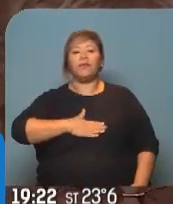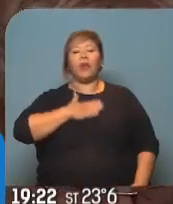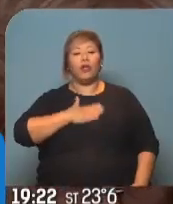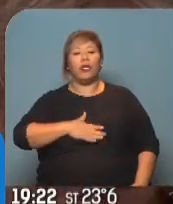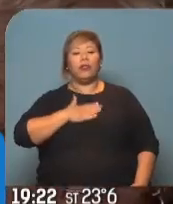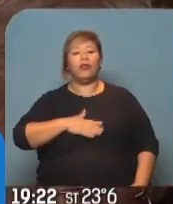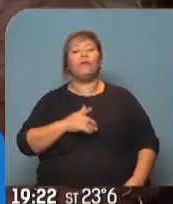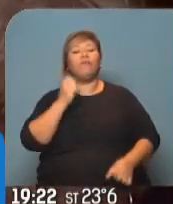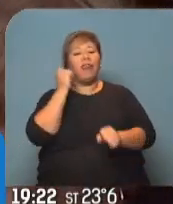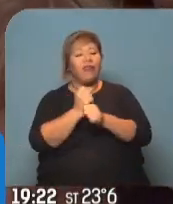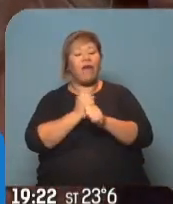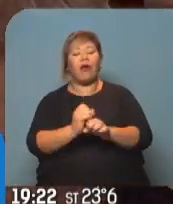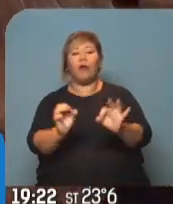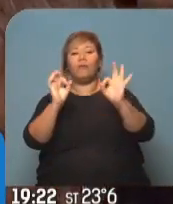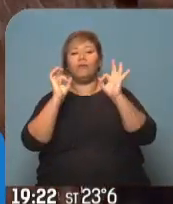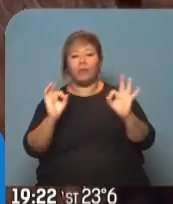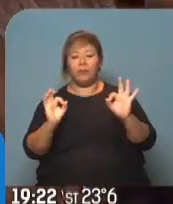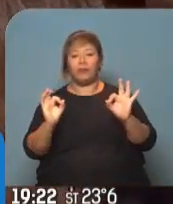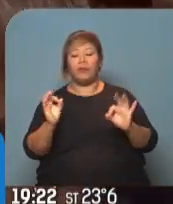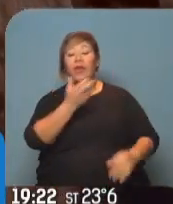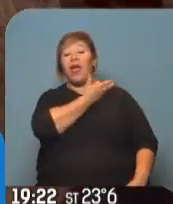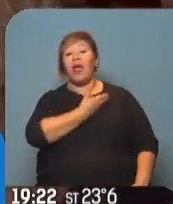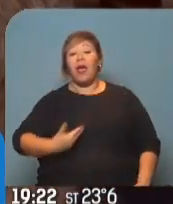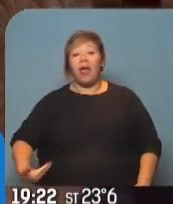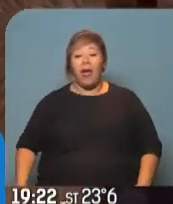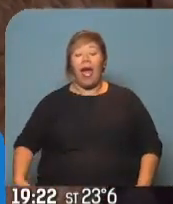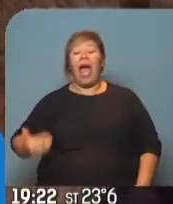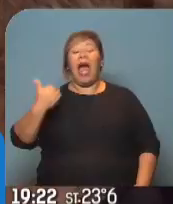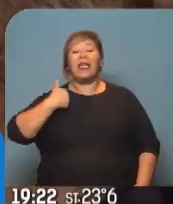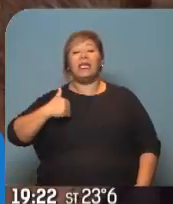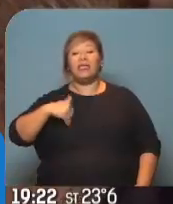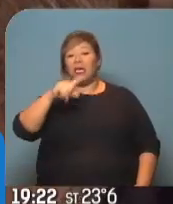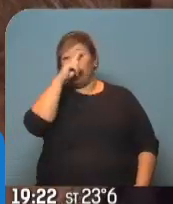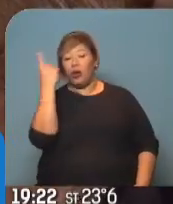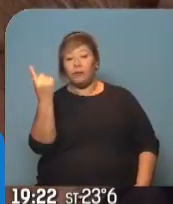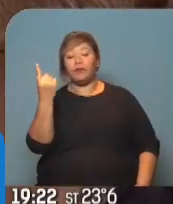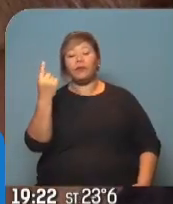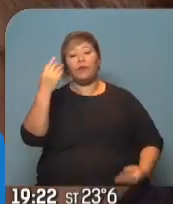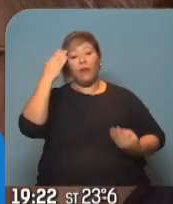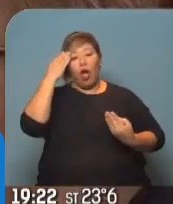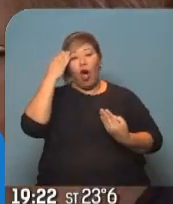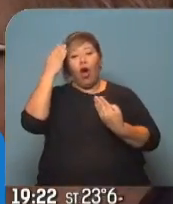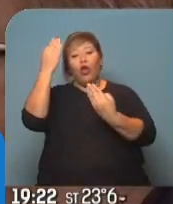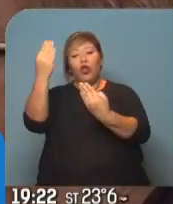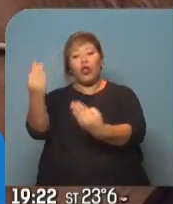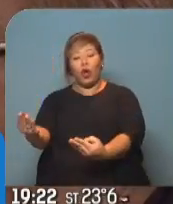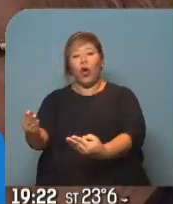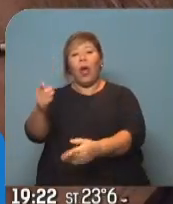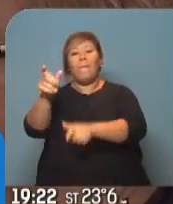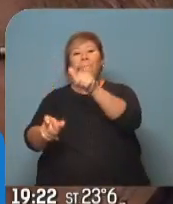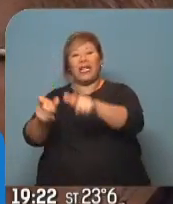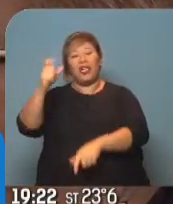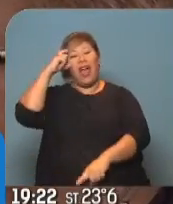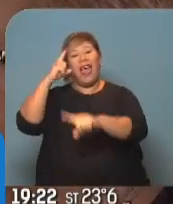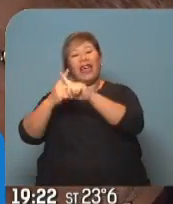cumplida. El Estado argentino después de 37 años honró a los mártires y honró